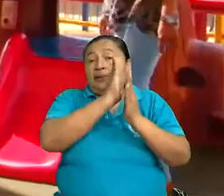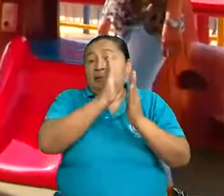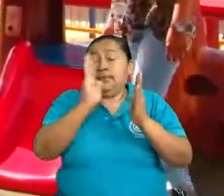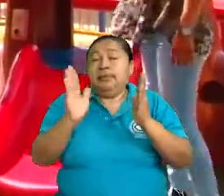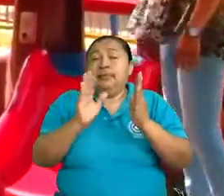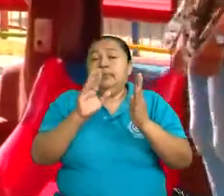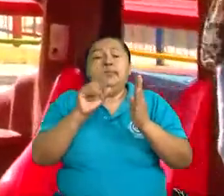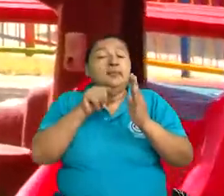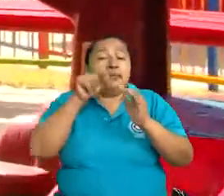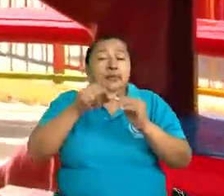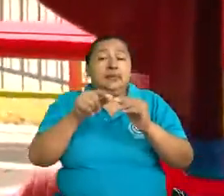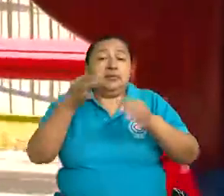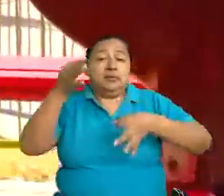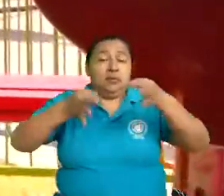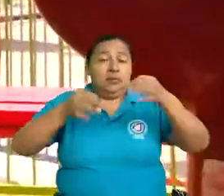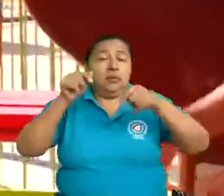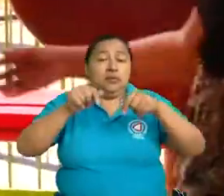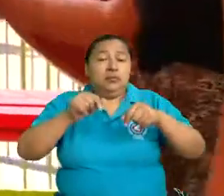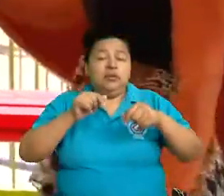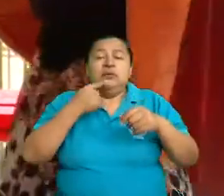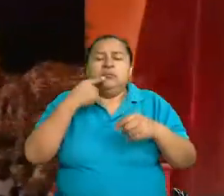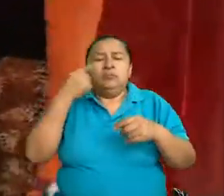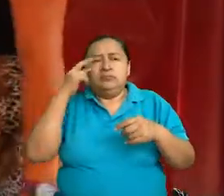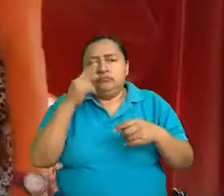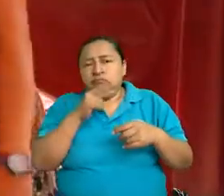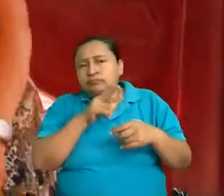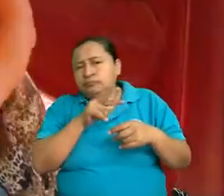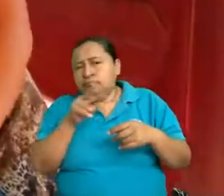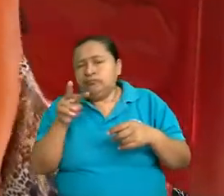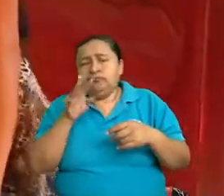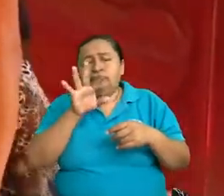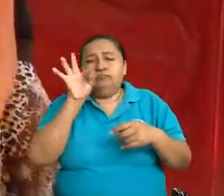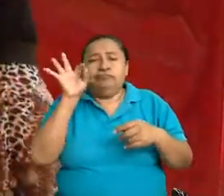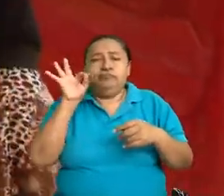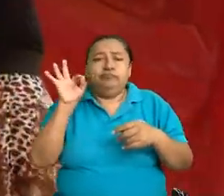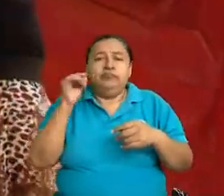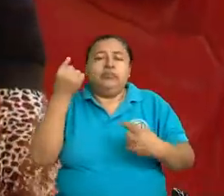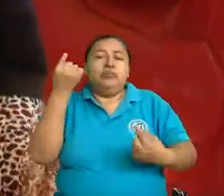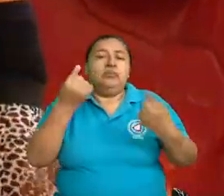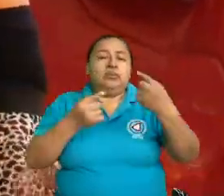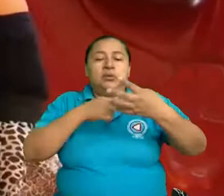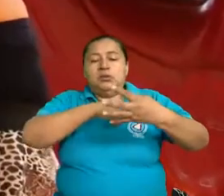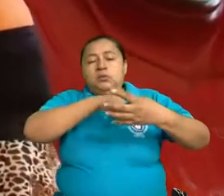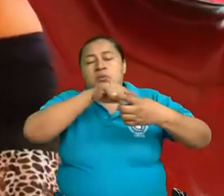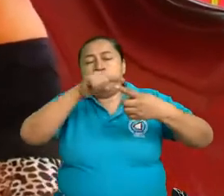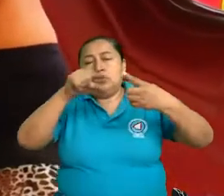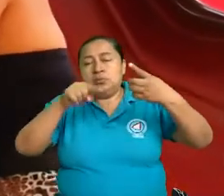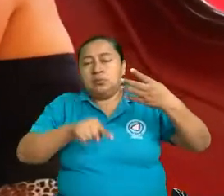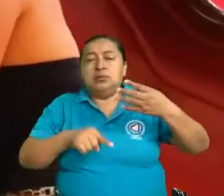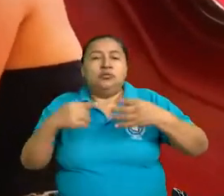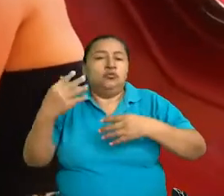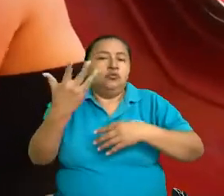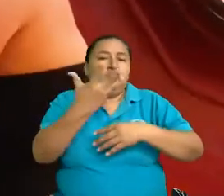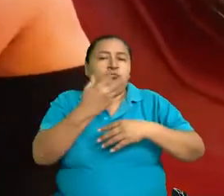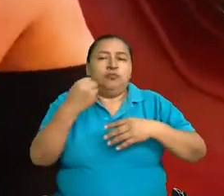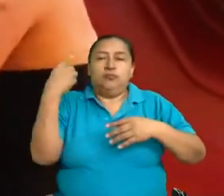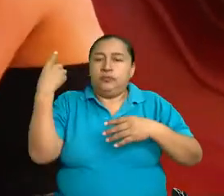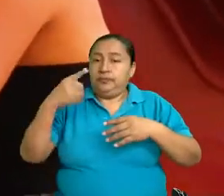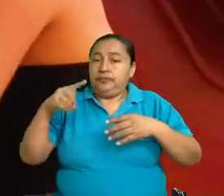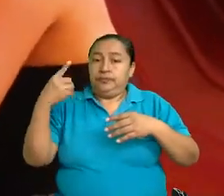nos permite identificar cuáles son los derechos, todos los derechos